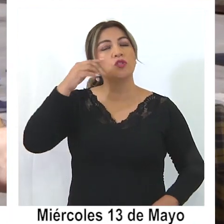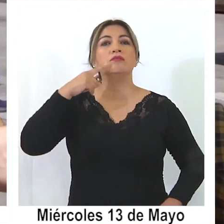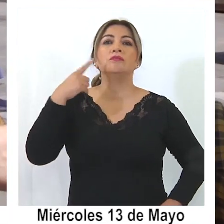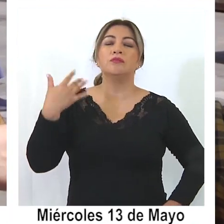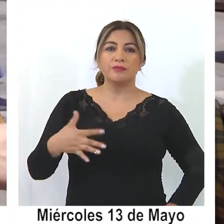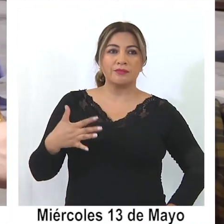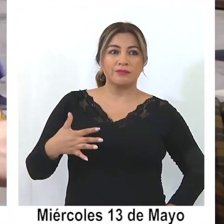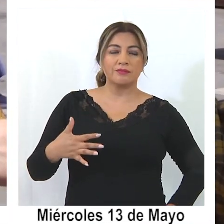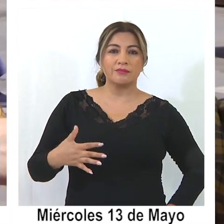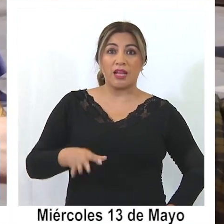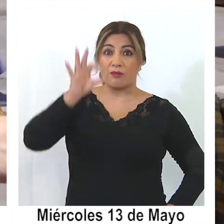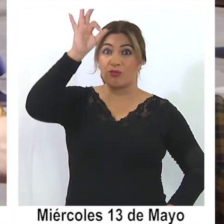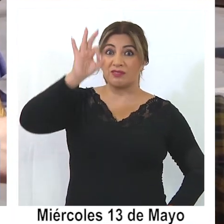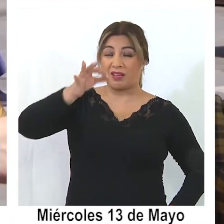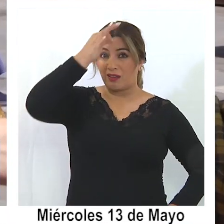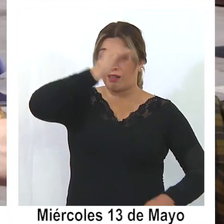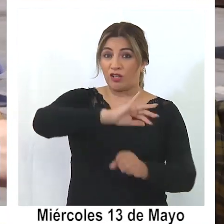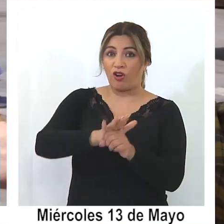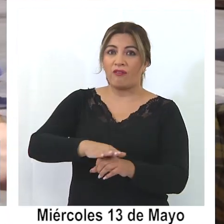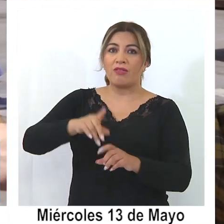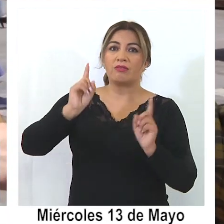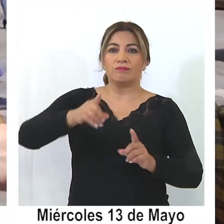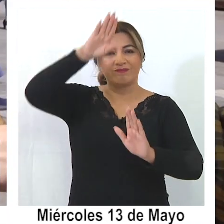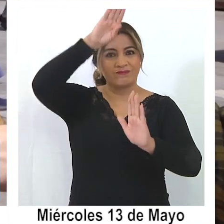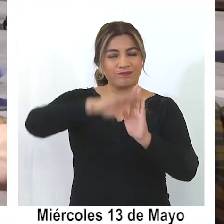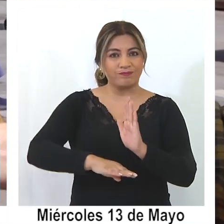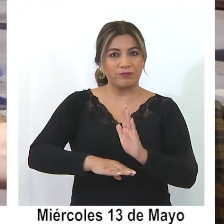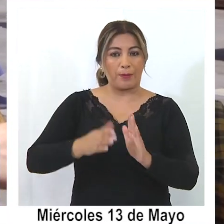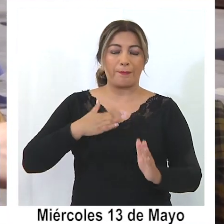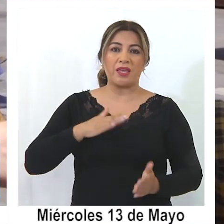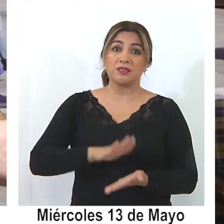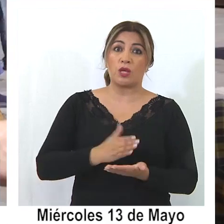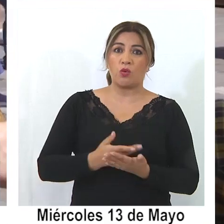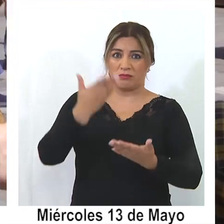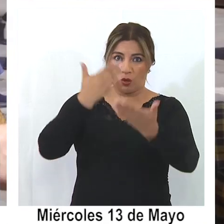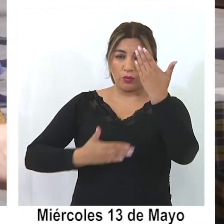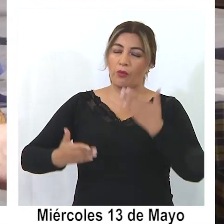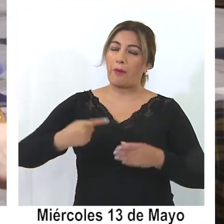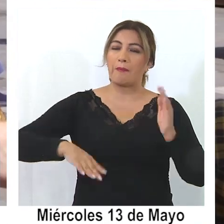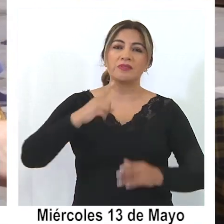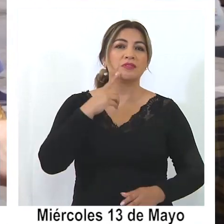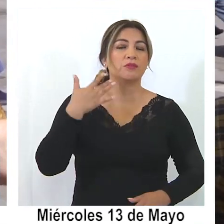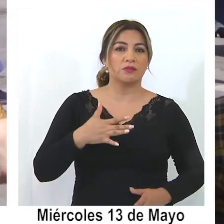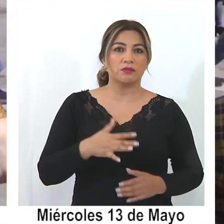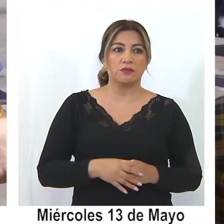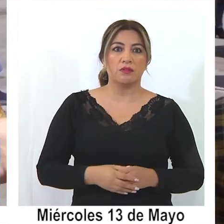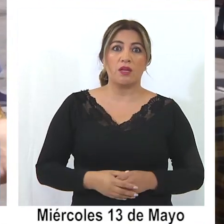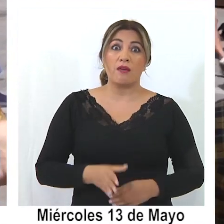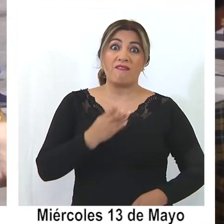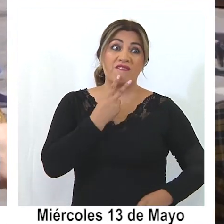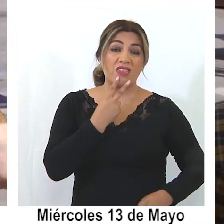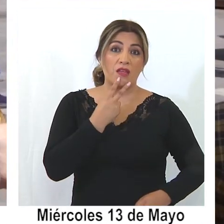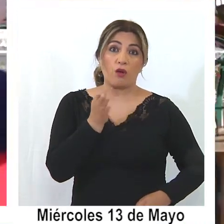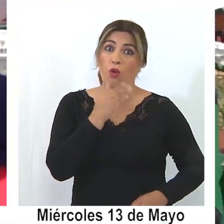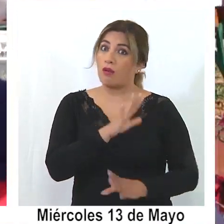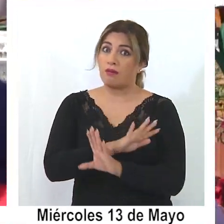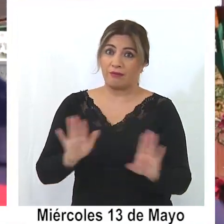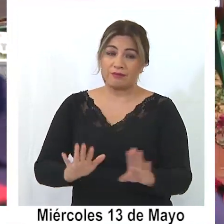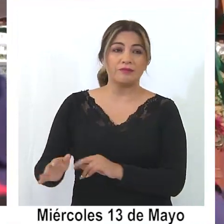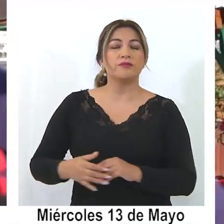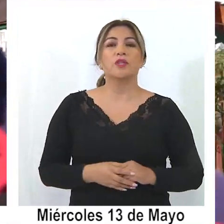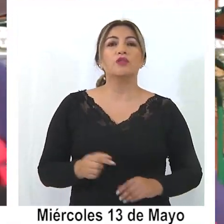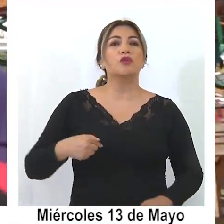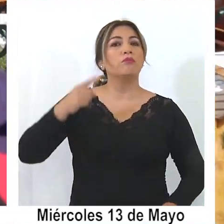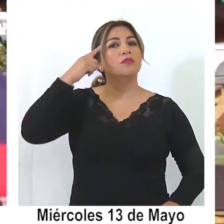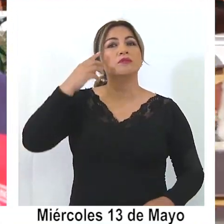porque debemos bajar los índices y cuidar nuestra salud, que es lo más importante. O sea, si no tenemos vida, no tenemos nada. Me parece